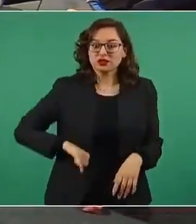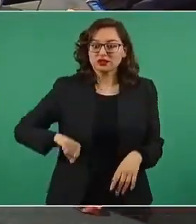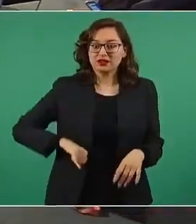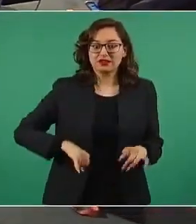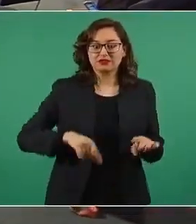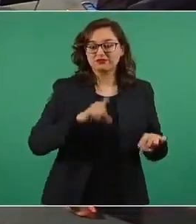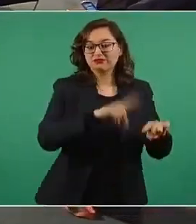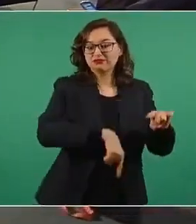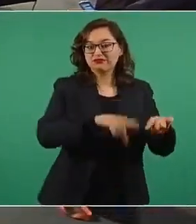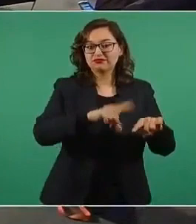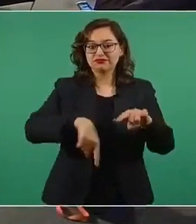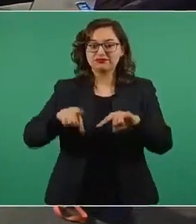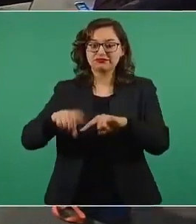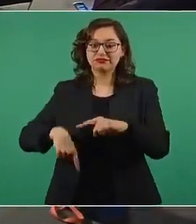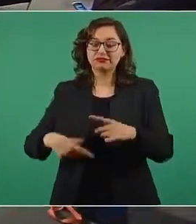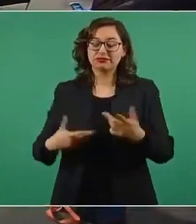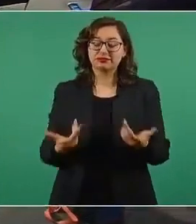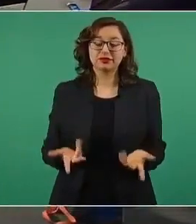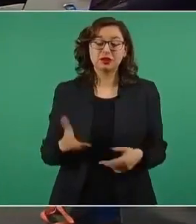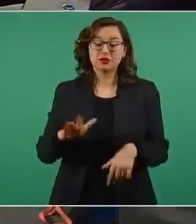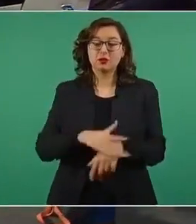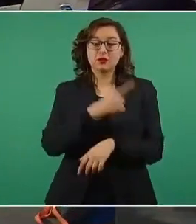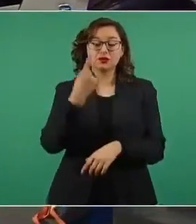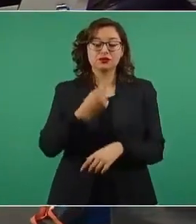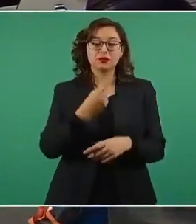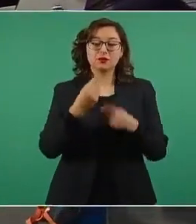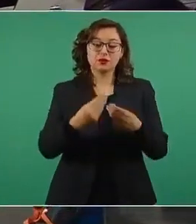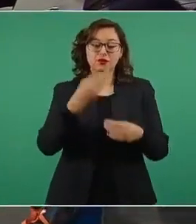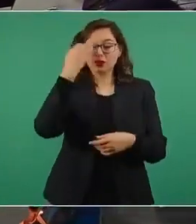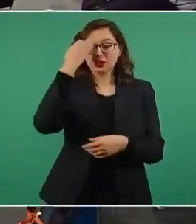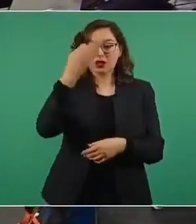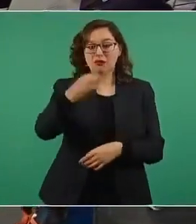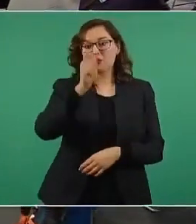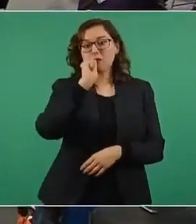seguir con lo mismo, pues hay molestias.